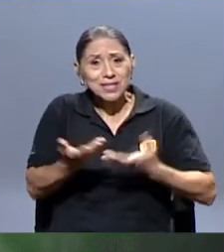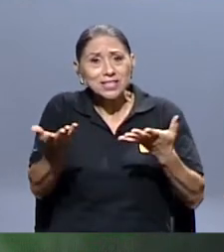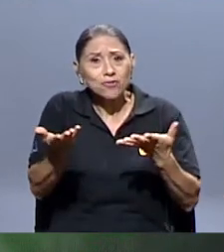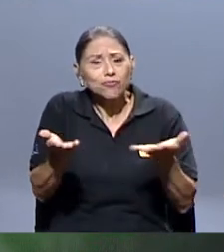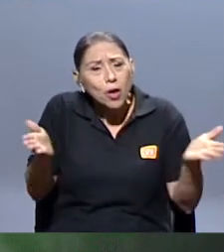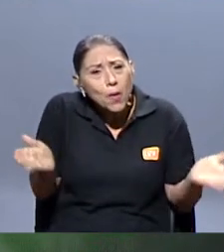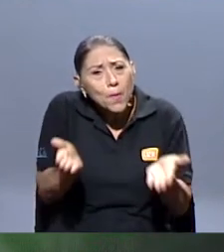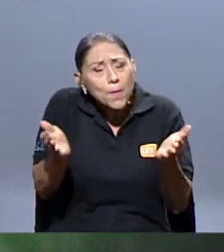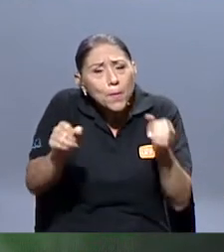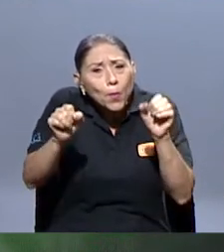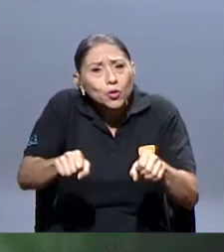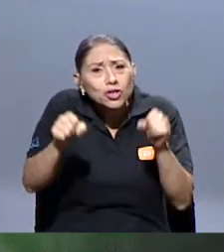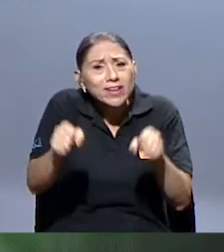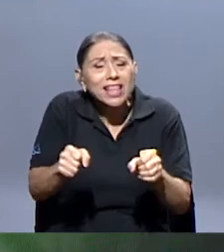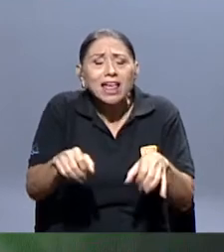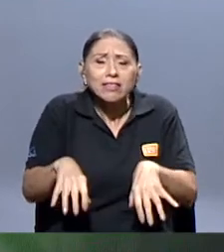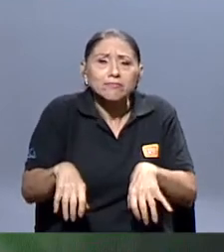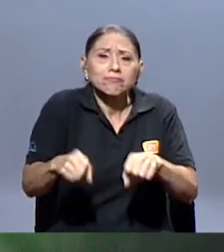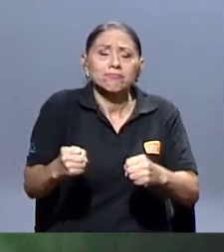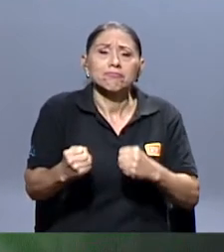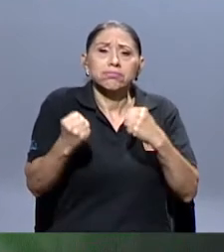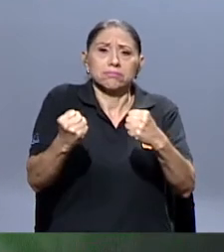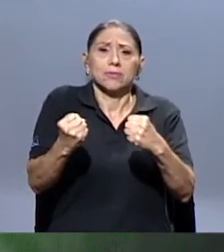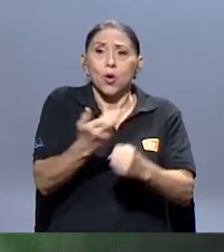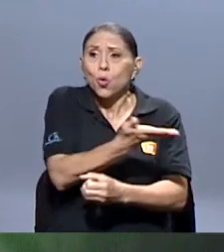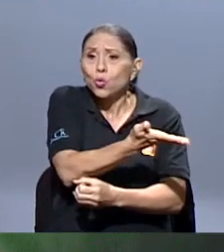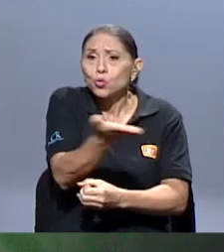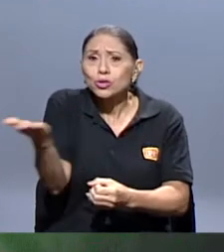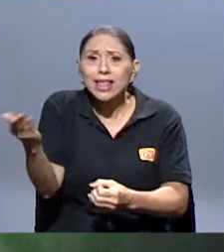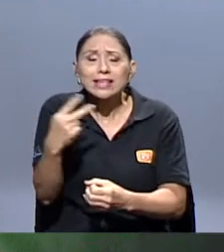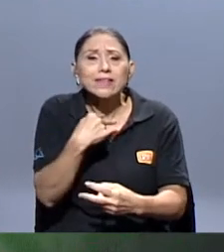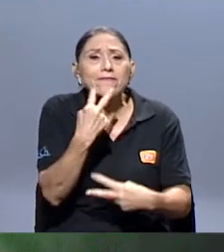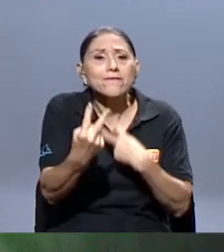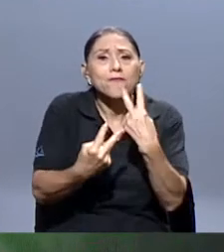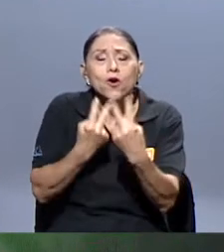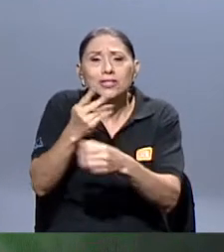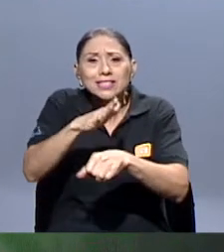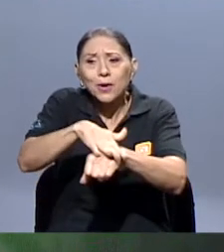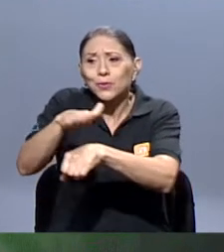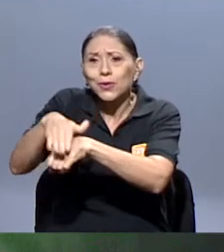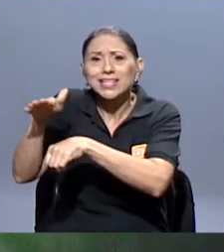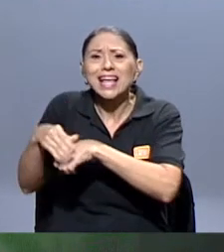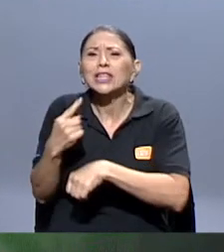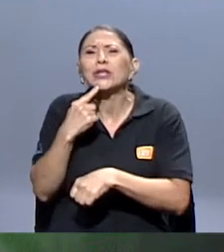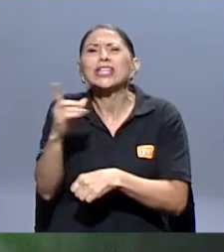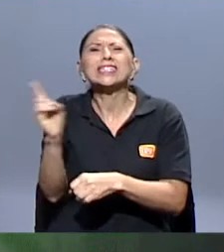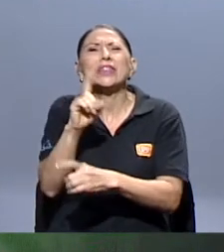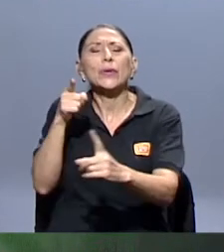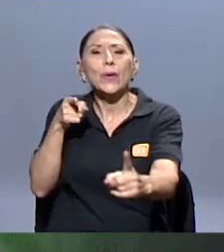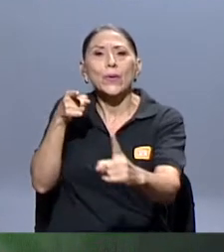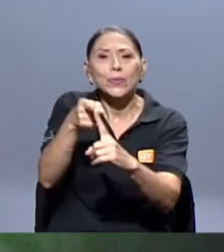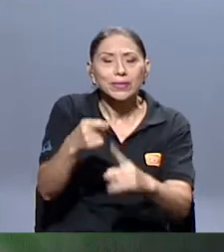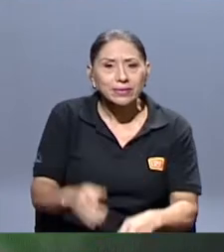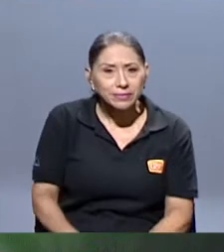reivindicar muchas cosas. Y son ustedes, desde esas voces autorizadas, que nos señalan hacia dónde debemos ir.